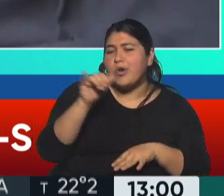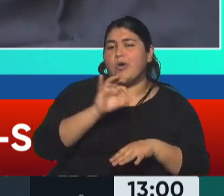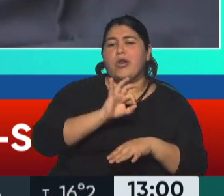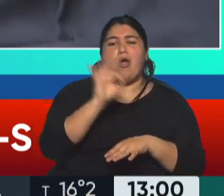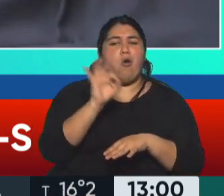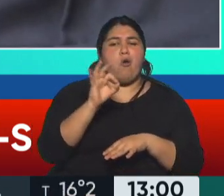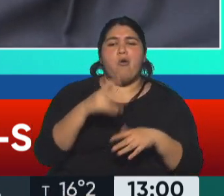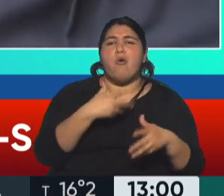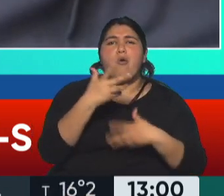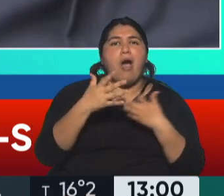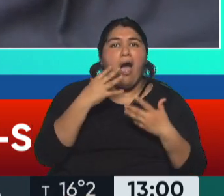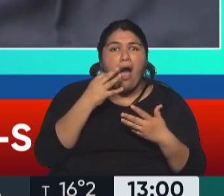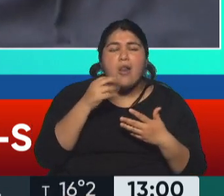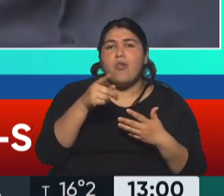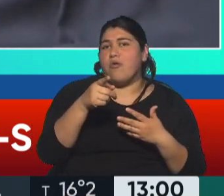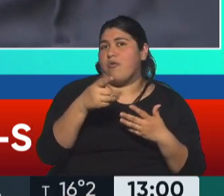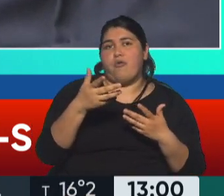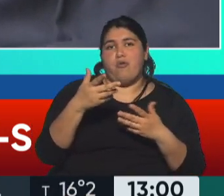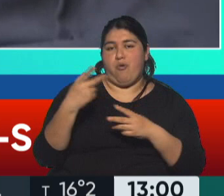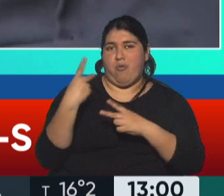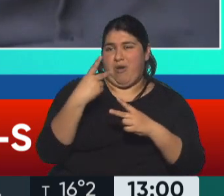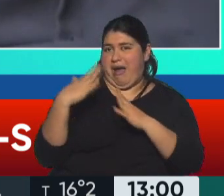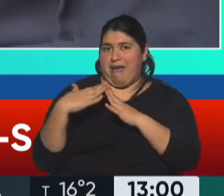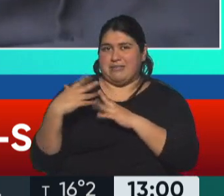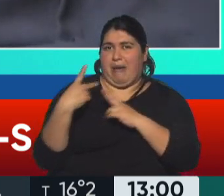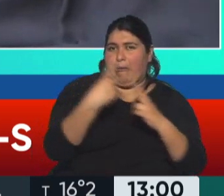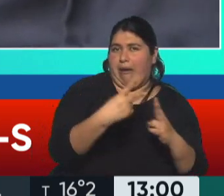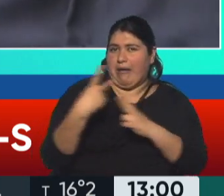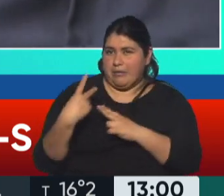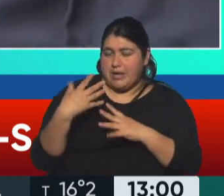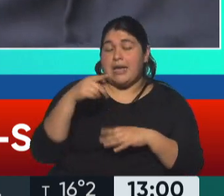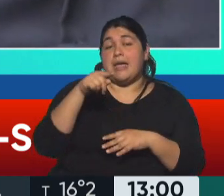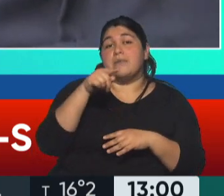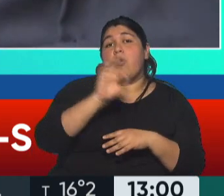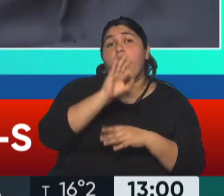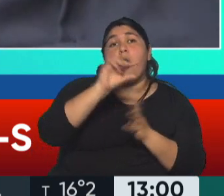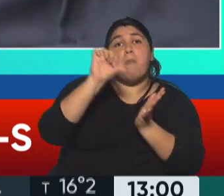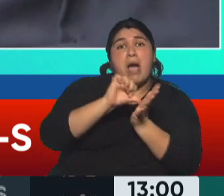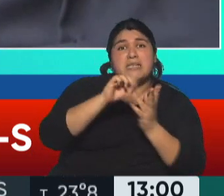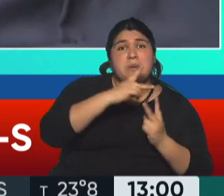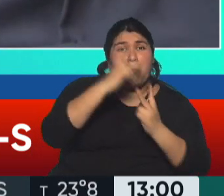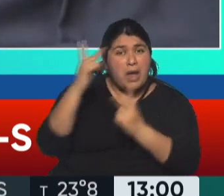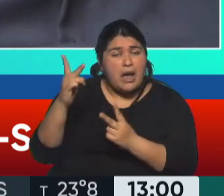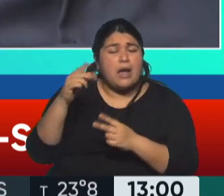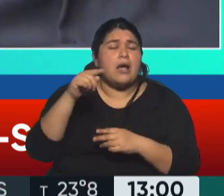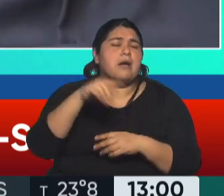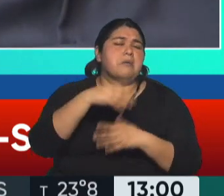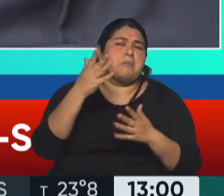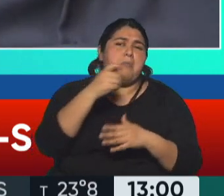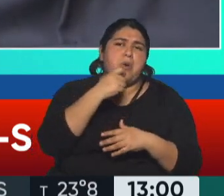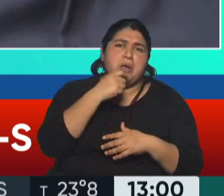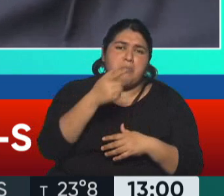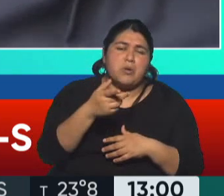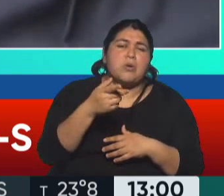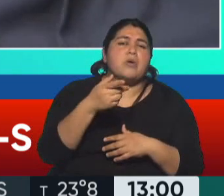cuando se desplazaban de sus casas, ¿no? Y cuando iban a otros países, principalmente países en